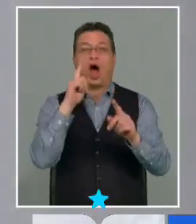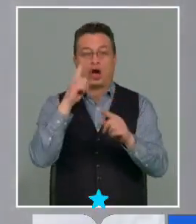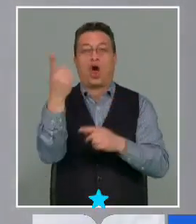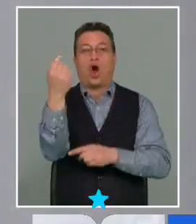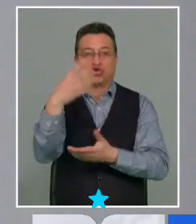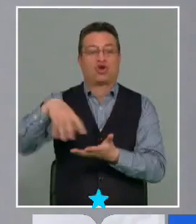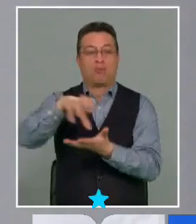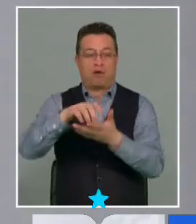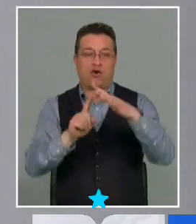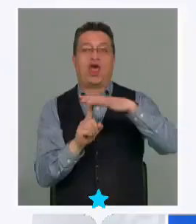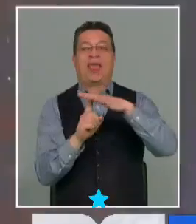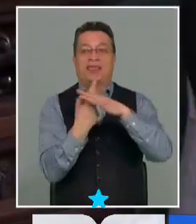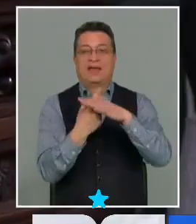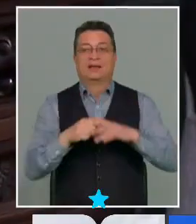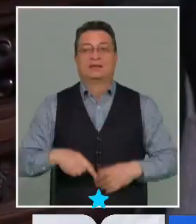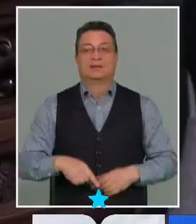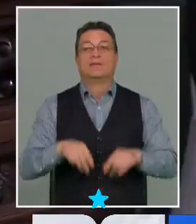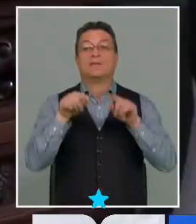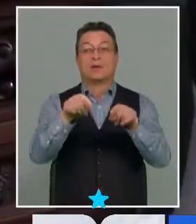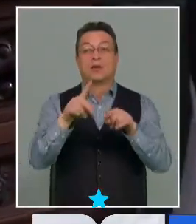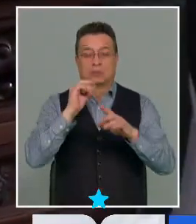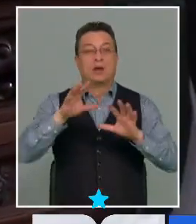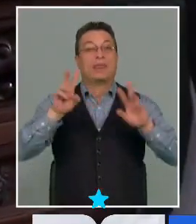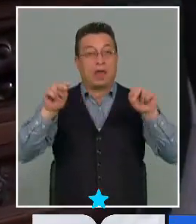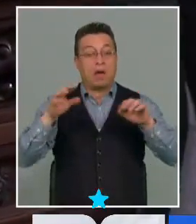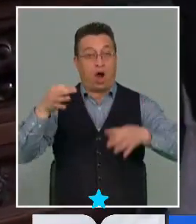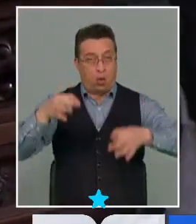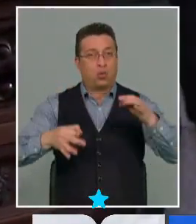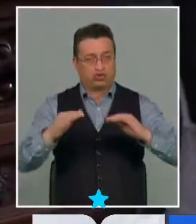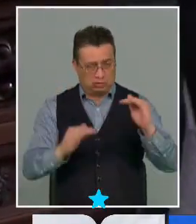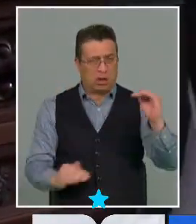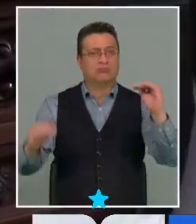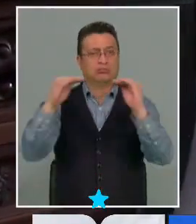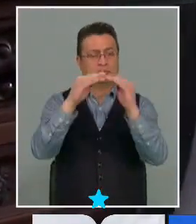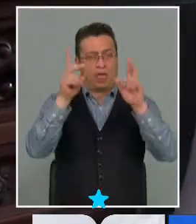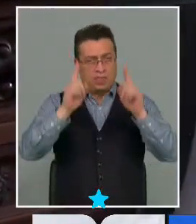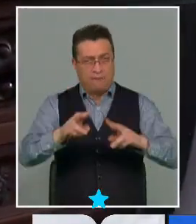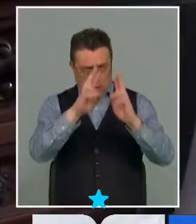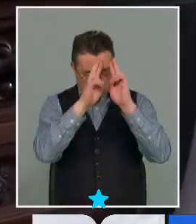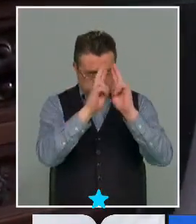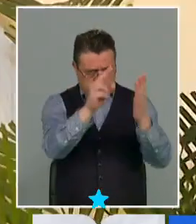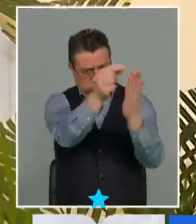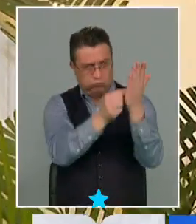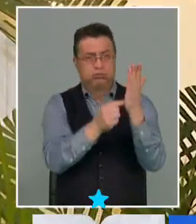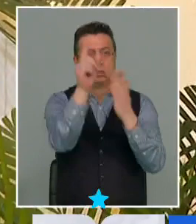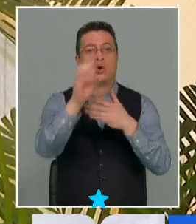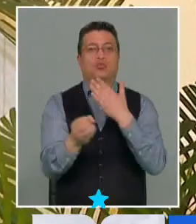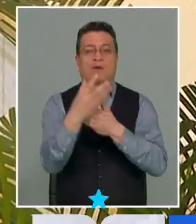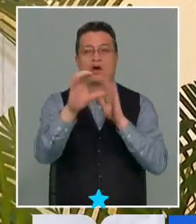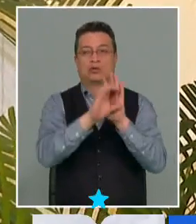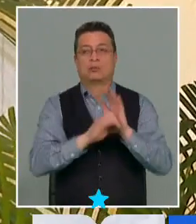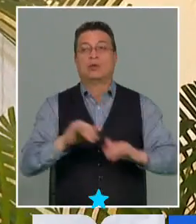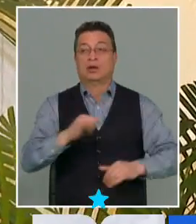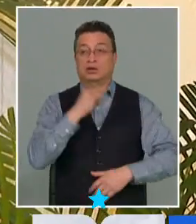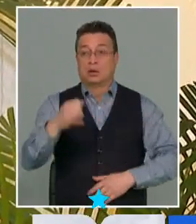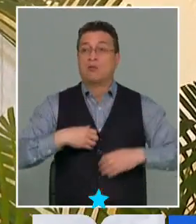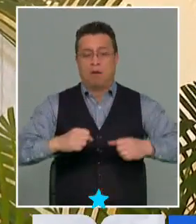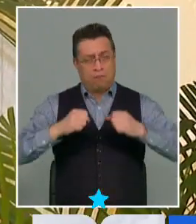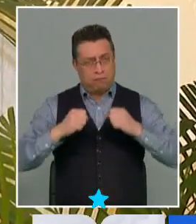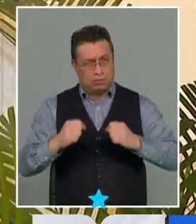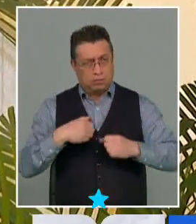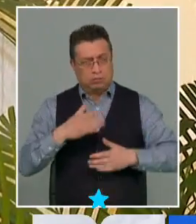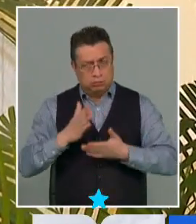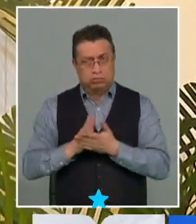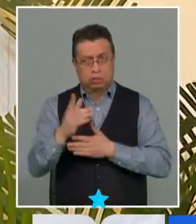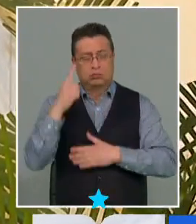11 pueblos y naciones indígenas. Era una cuestión de justicia, correspondía reconocerlos en la nueva constitución. Siempre hemos sido firmes partidarios de